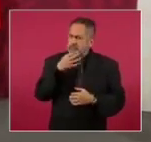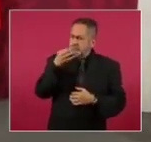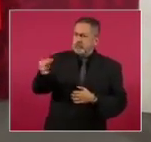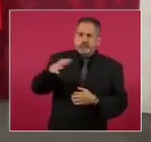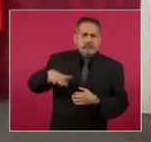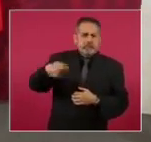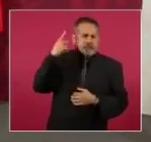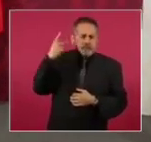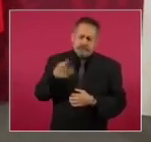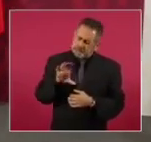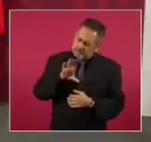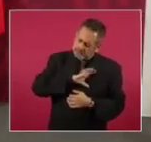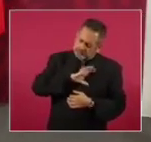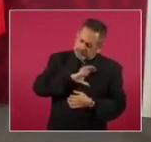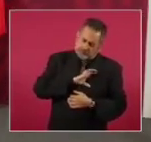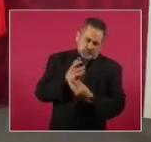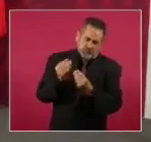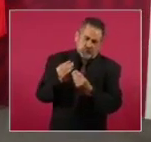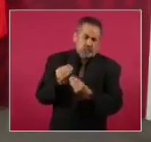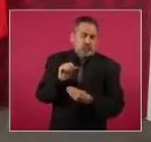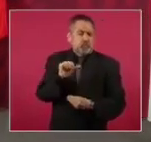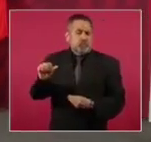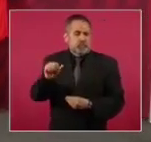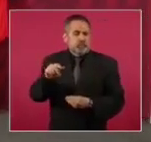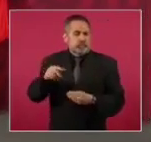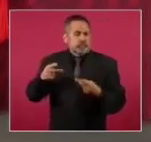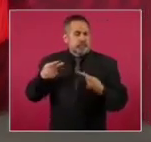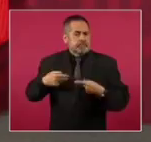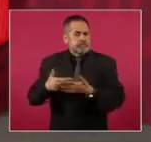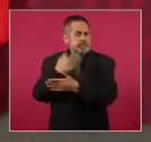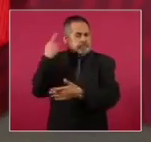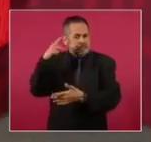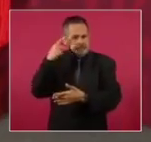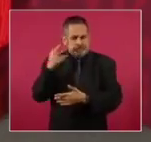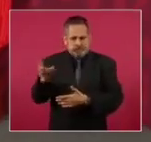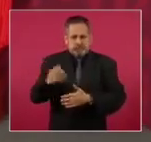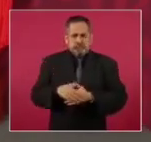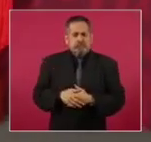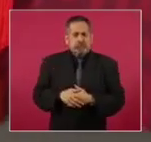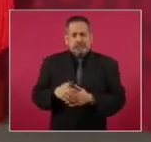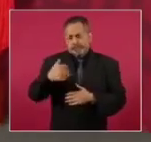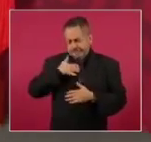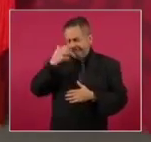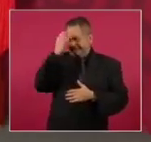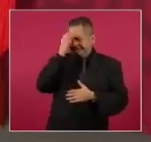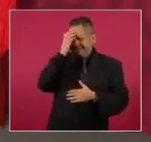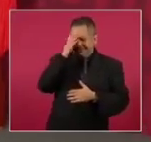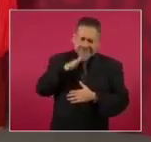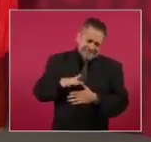que conozco los